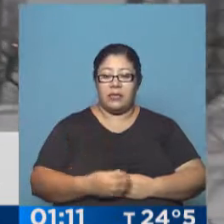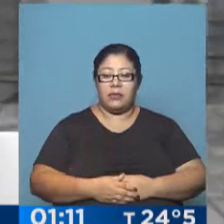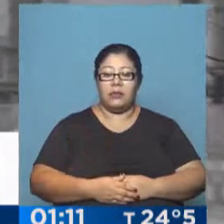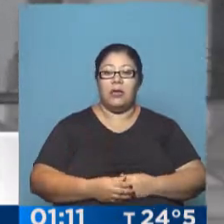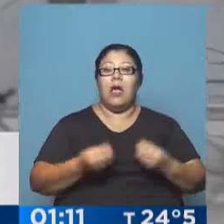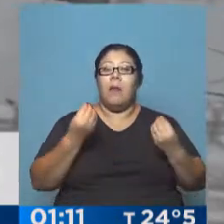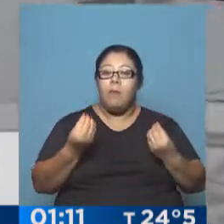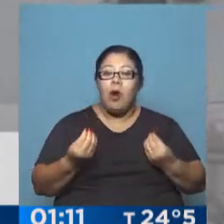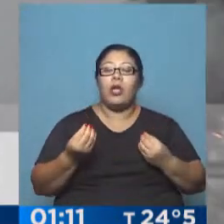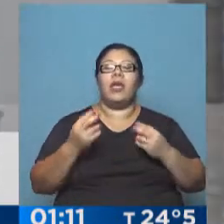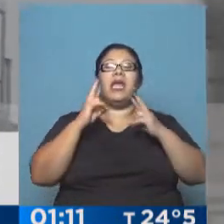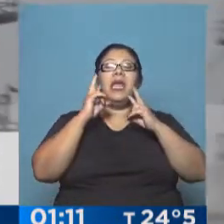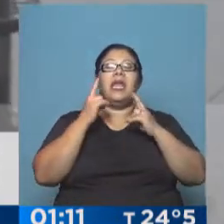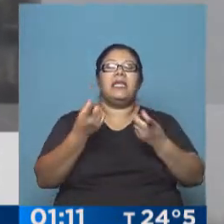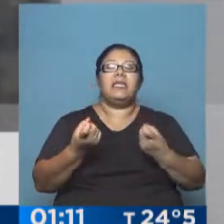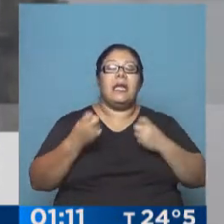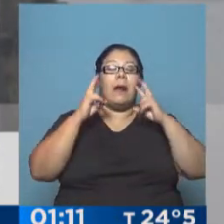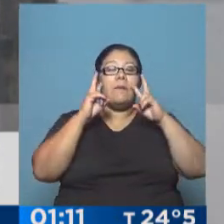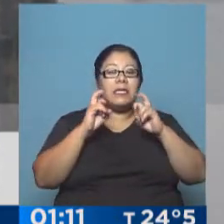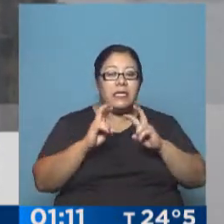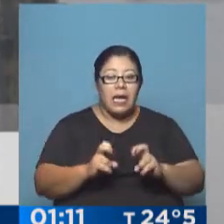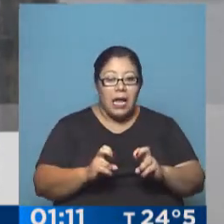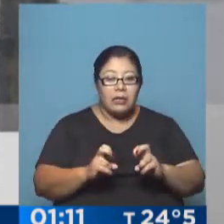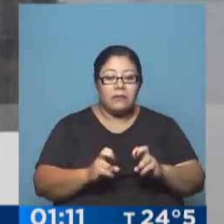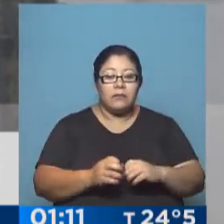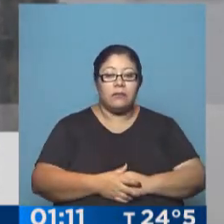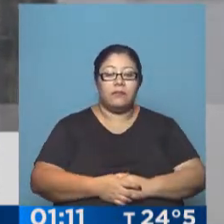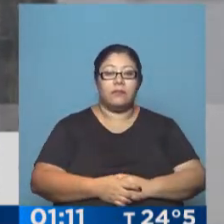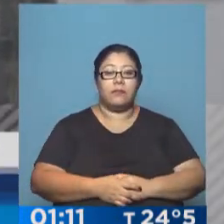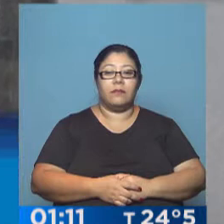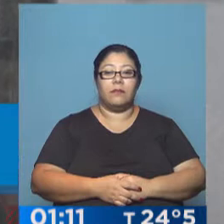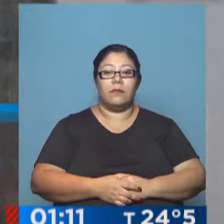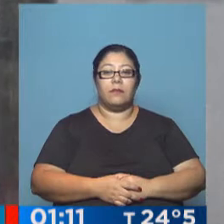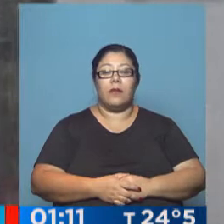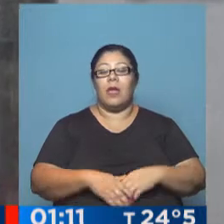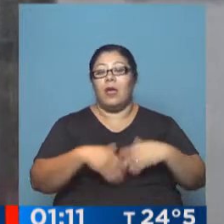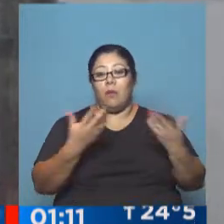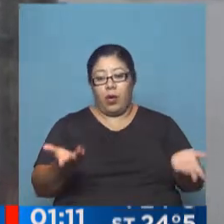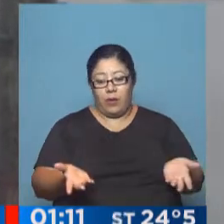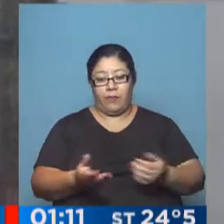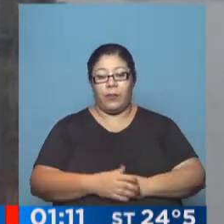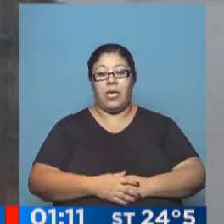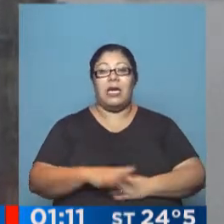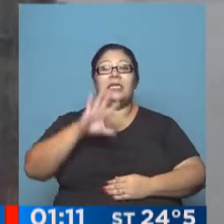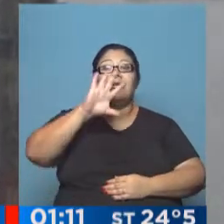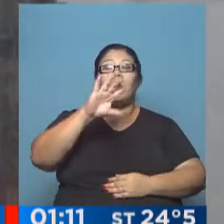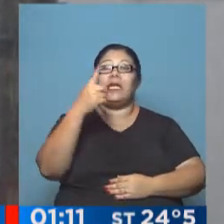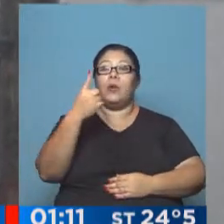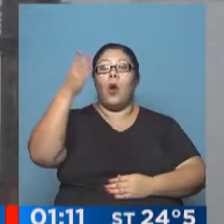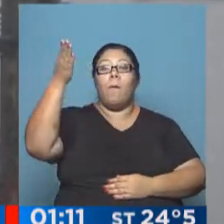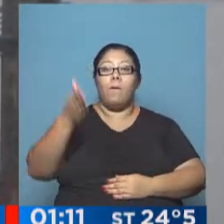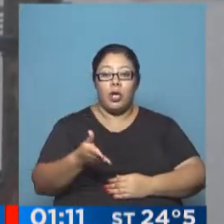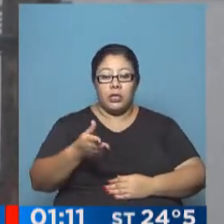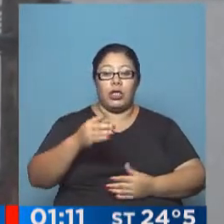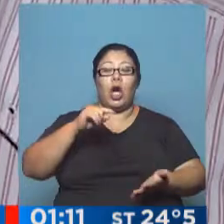analizarlo y poder expedirse, hacer despacho. Al ser 51% de capital